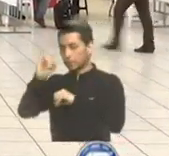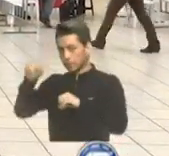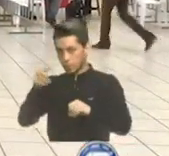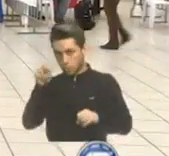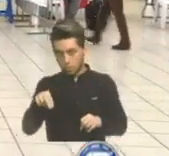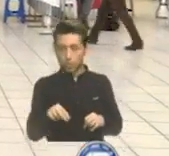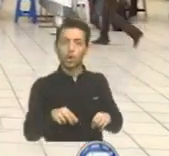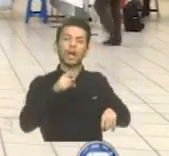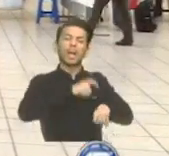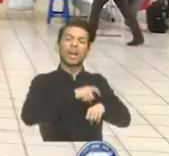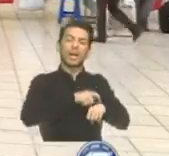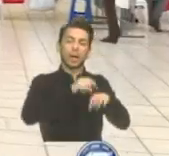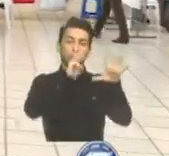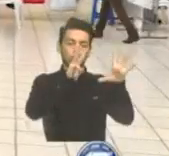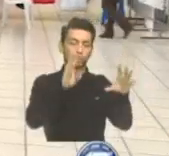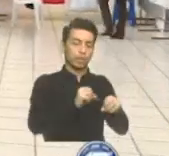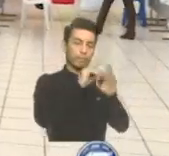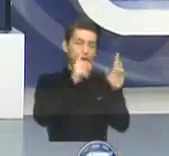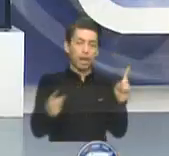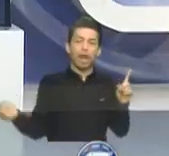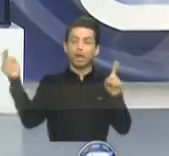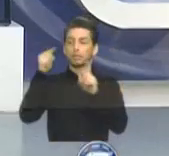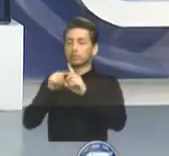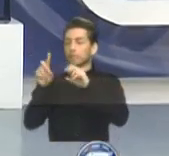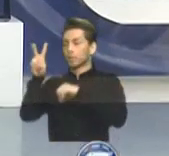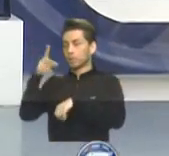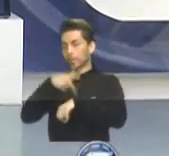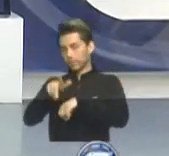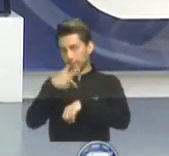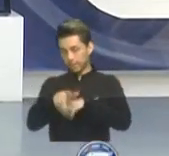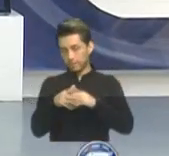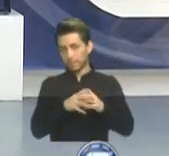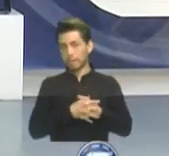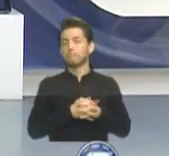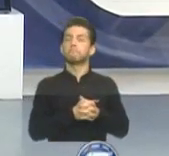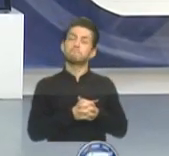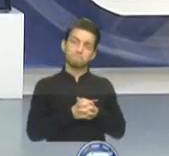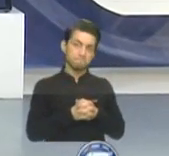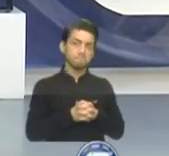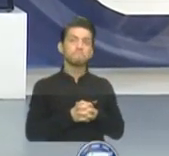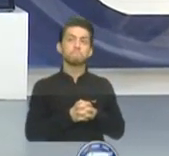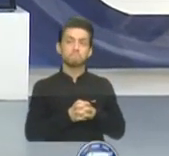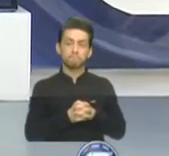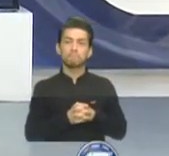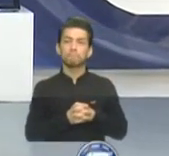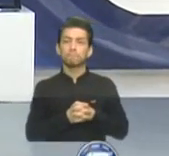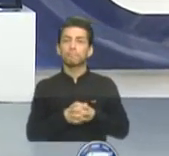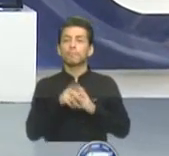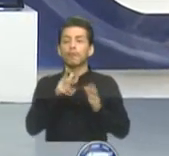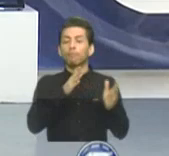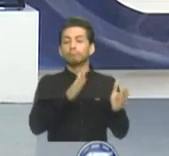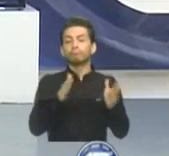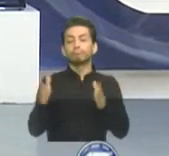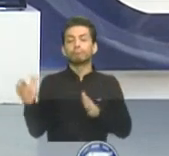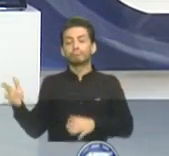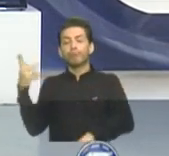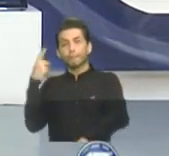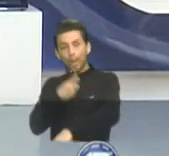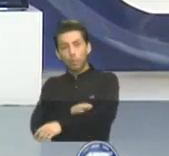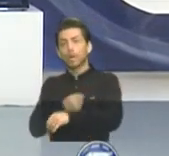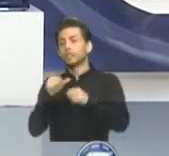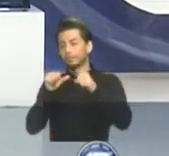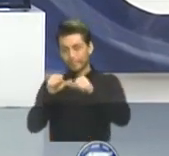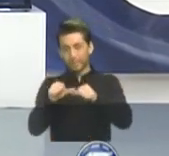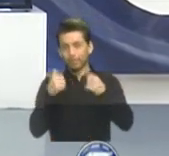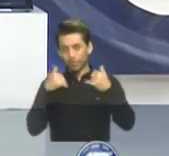8 de la mañana hasta las 2 de la tarde. En efecto, el proceso de vacunación continúa. De hecho, visitamos el